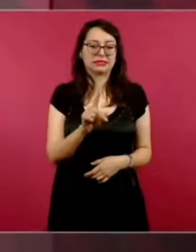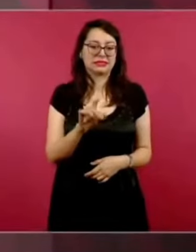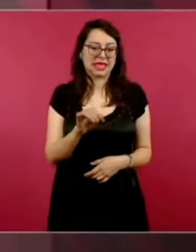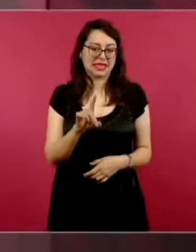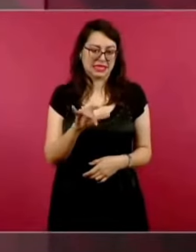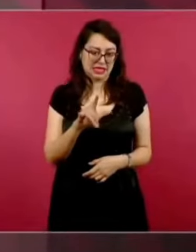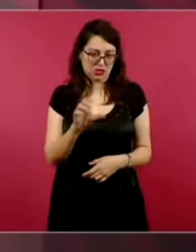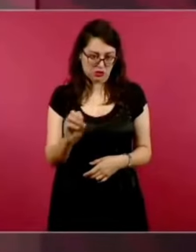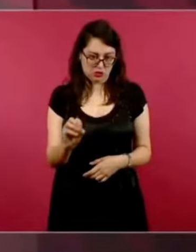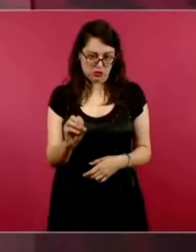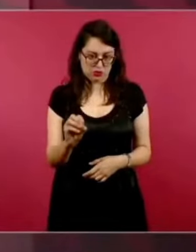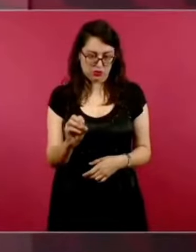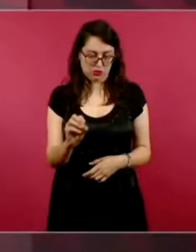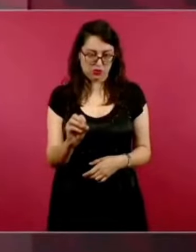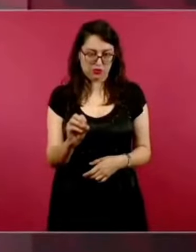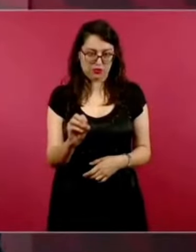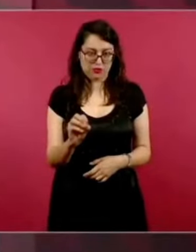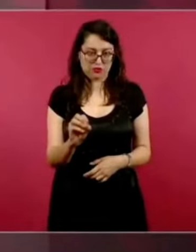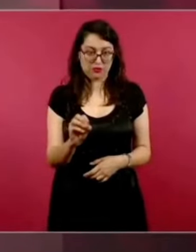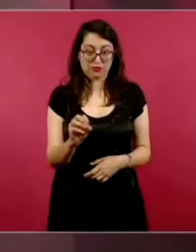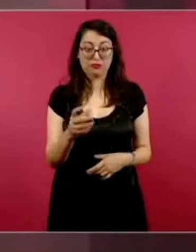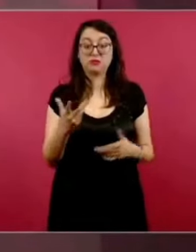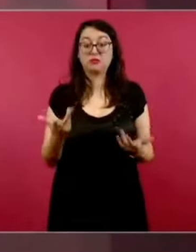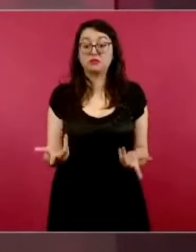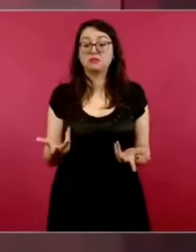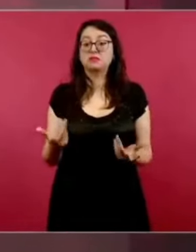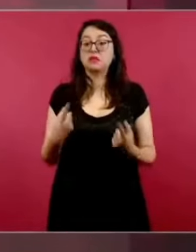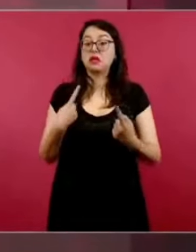Cedillo perdió el debate.